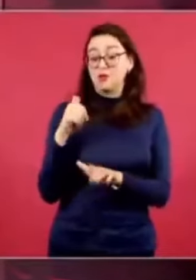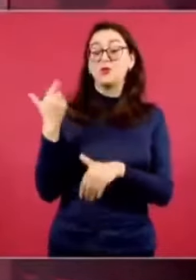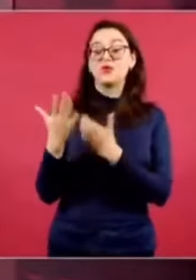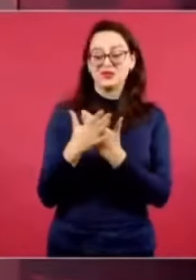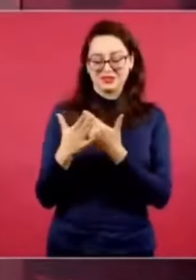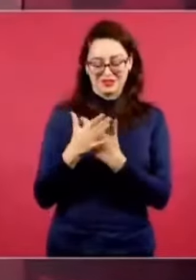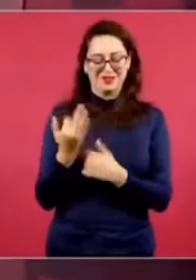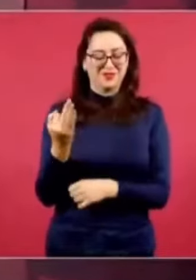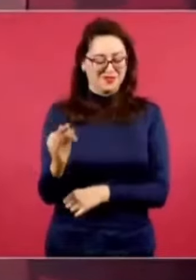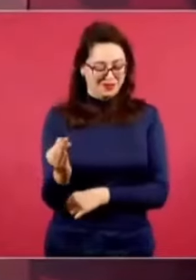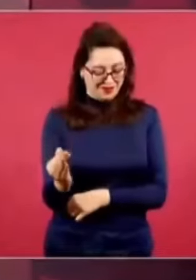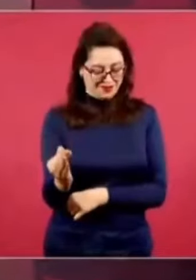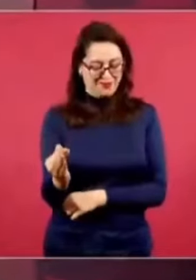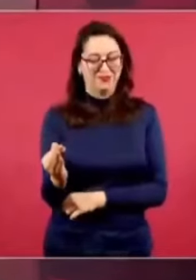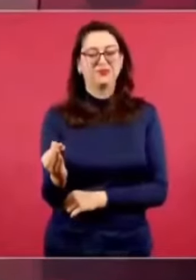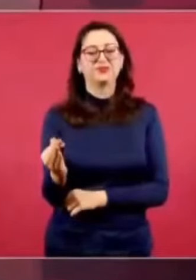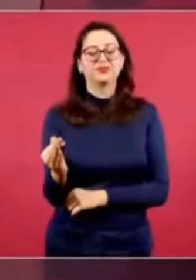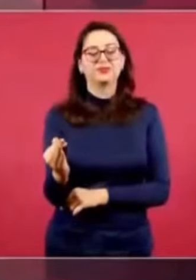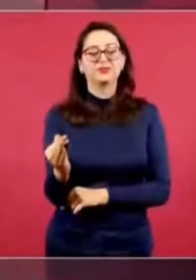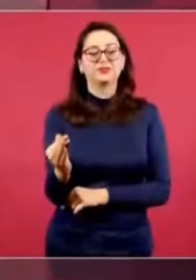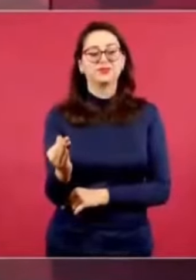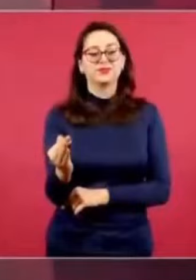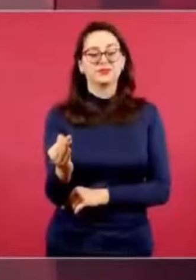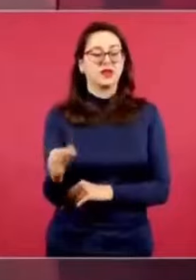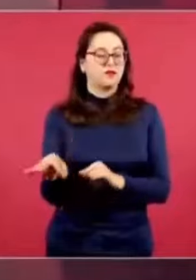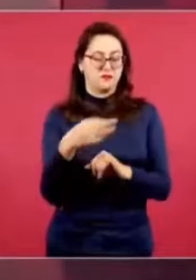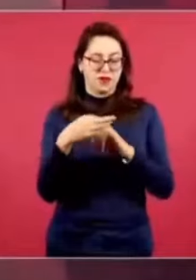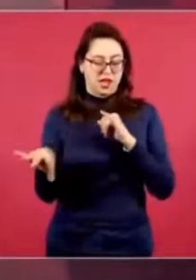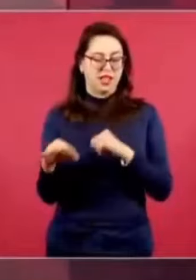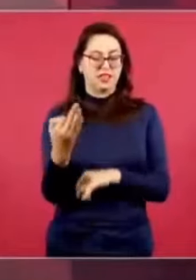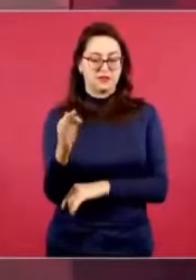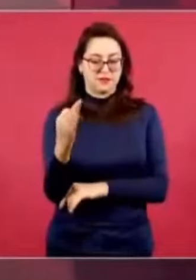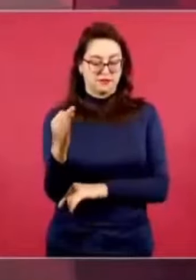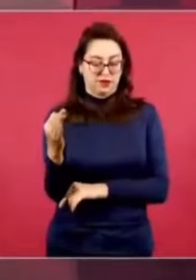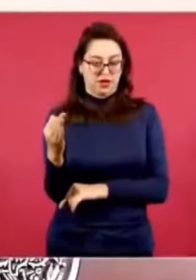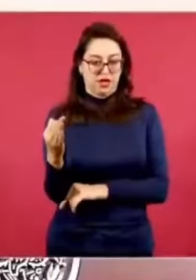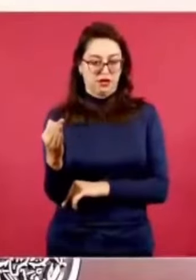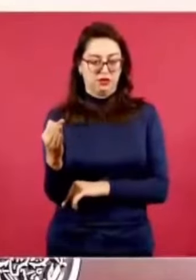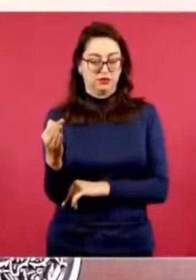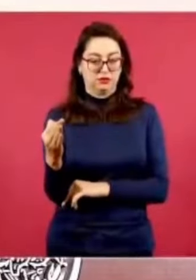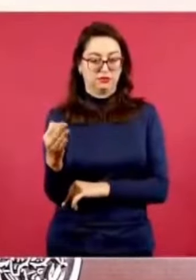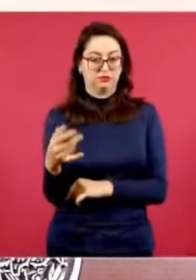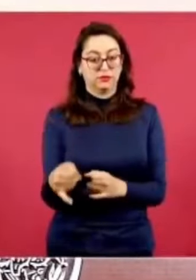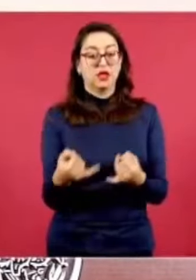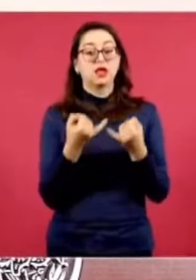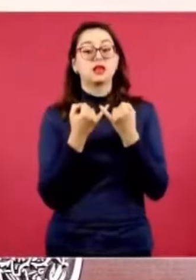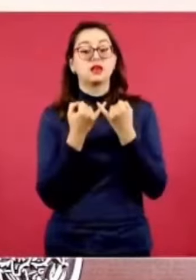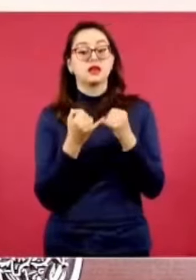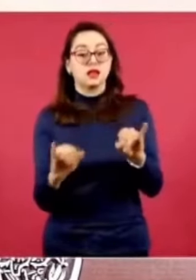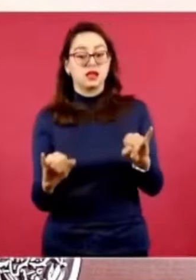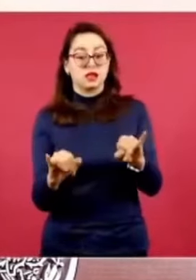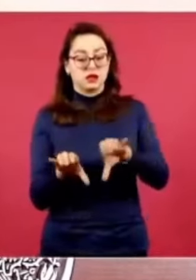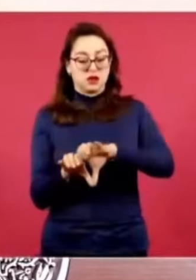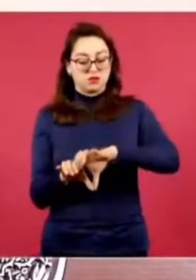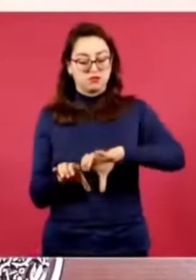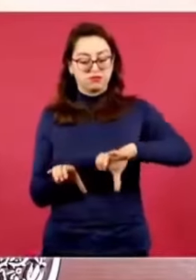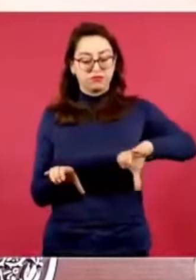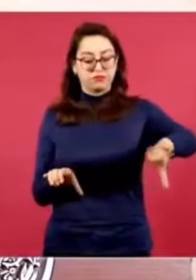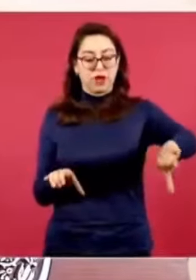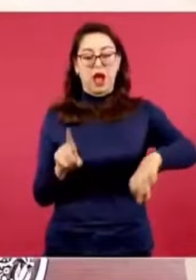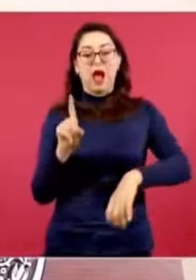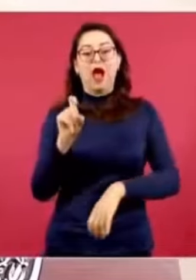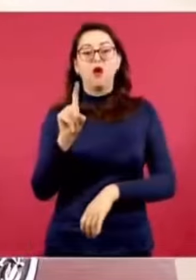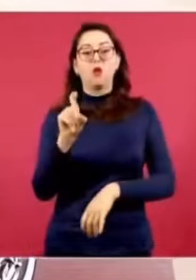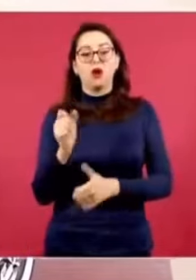a finales vamos a inaugurar el acueducto